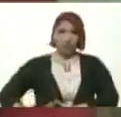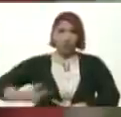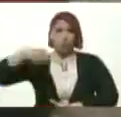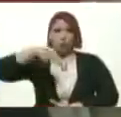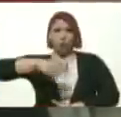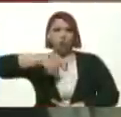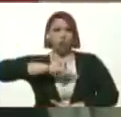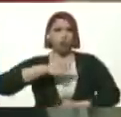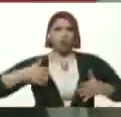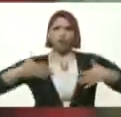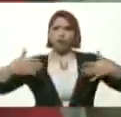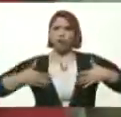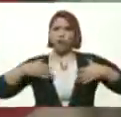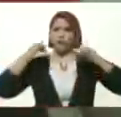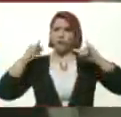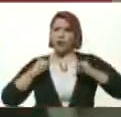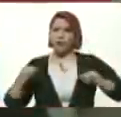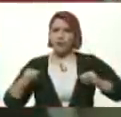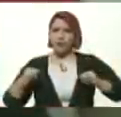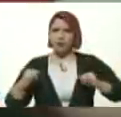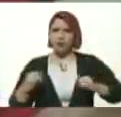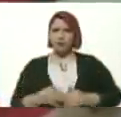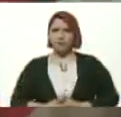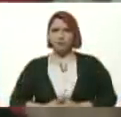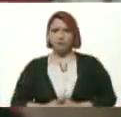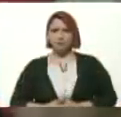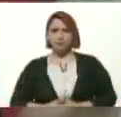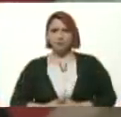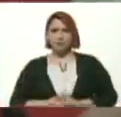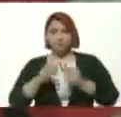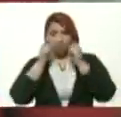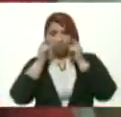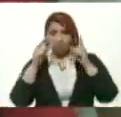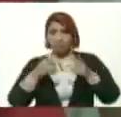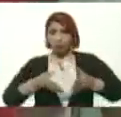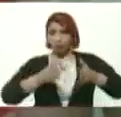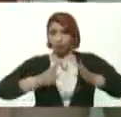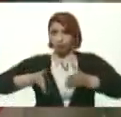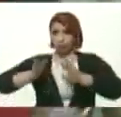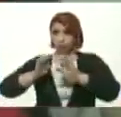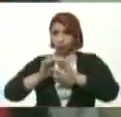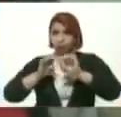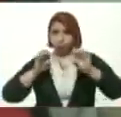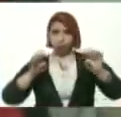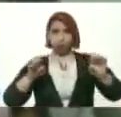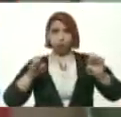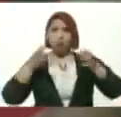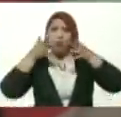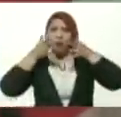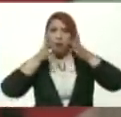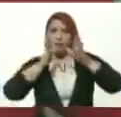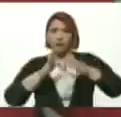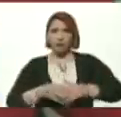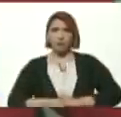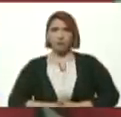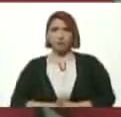Felices Contentos De este Maravilloso Complejo Educativo Andrés Bello